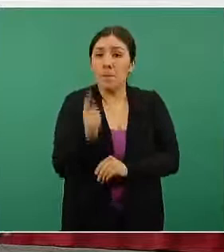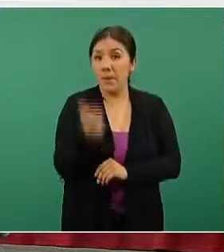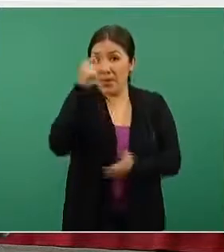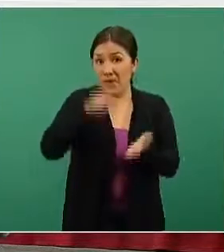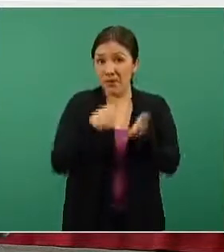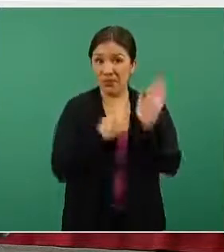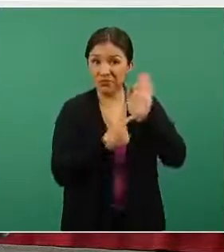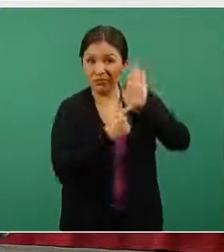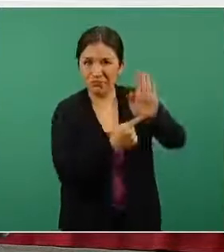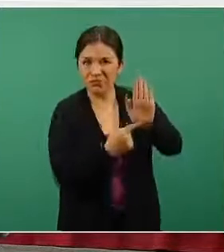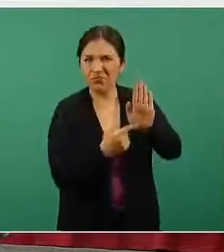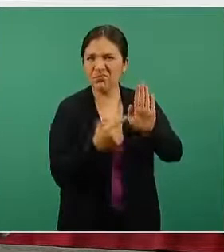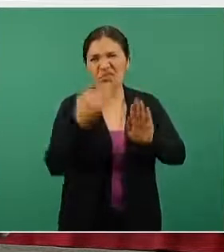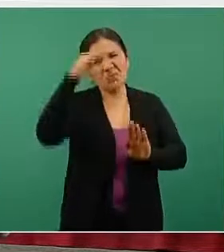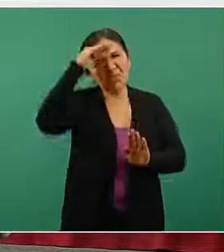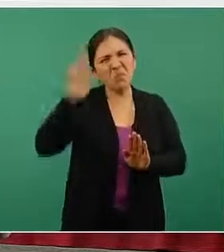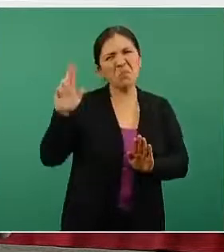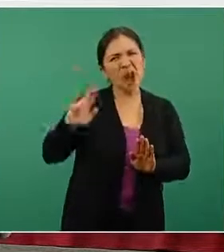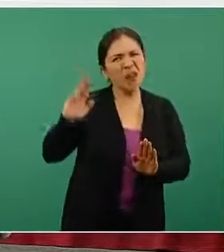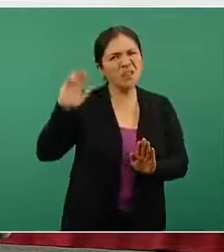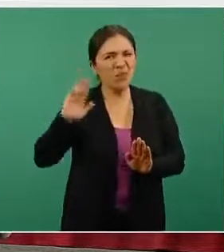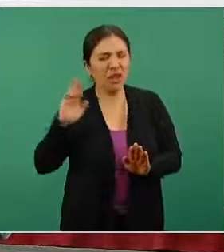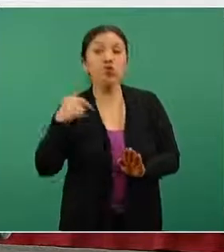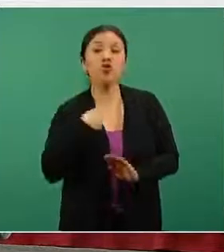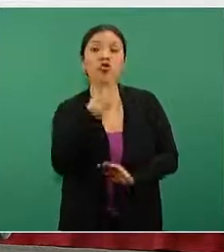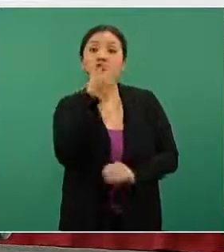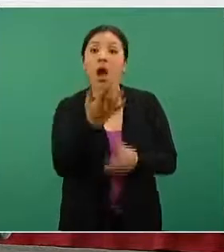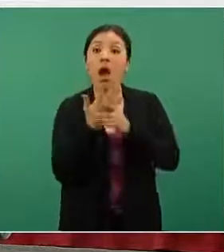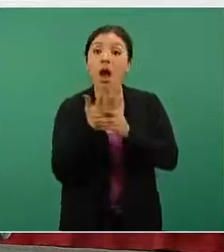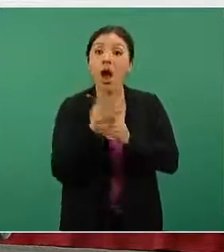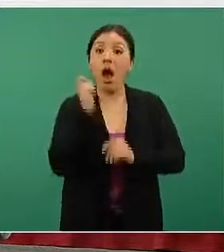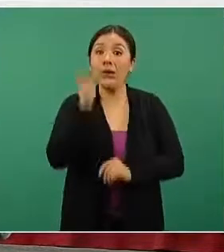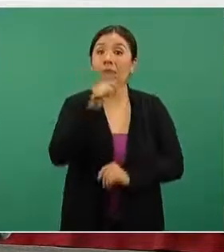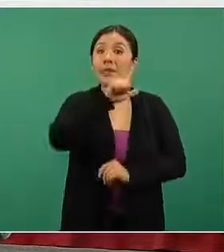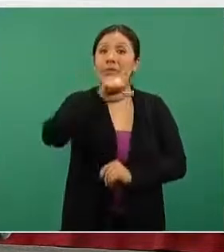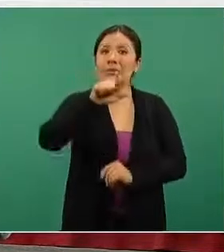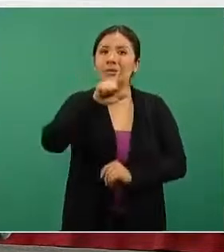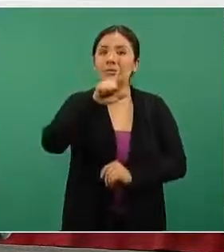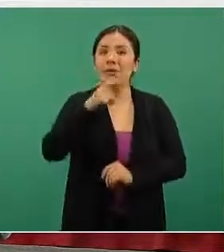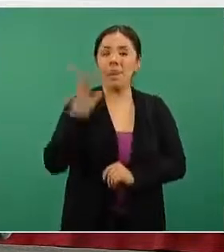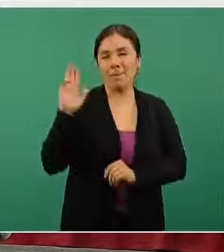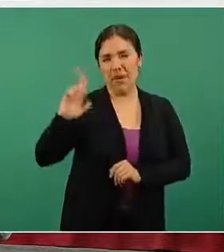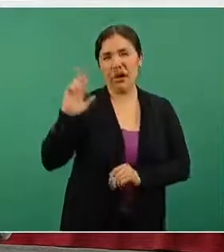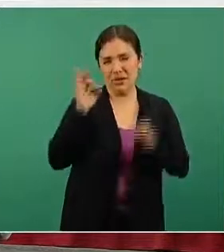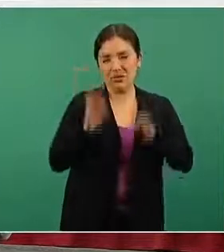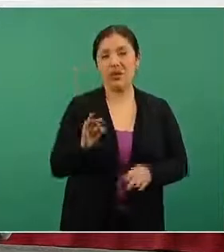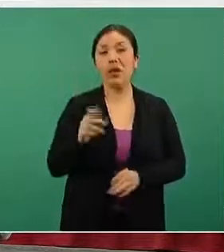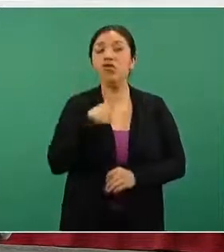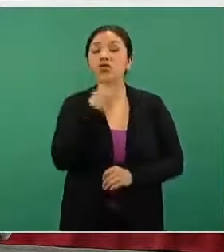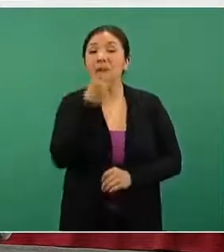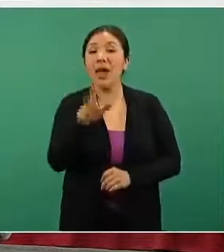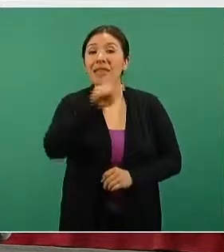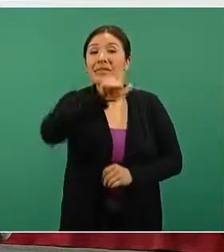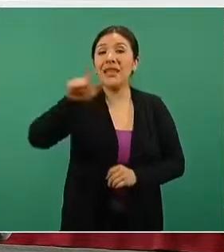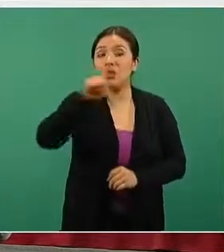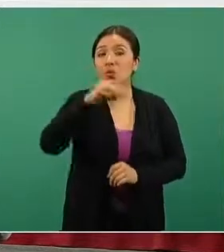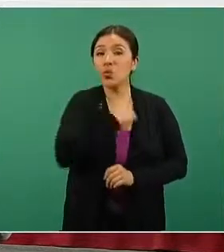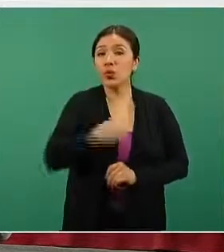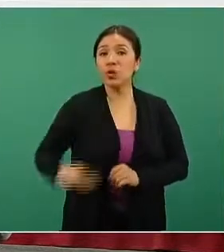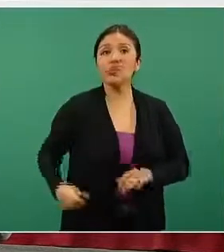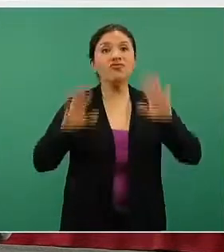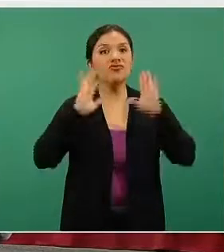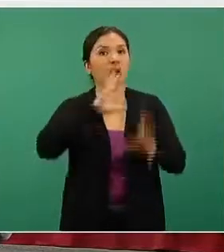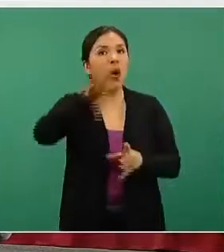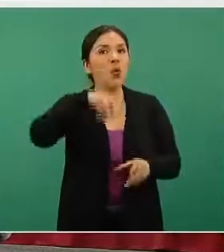presentamos, me parece que fue el martes o el miércoles, yo dije que los 700 y tantos municipios es donde ya se había